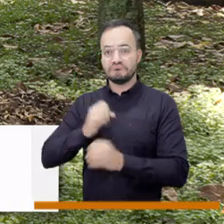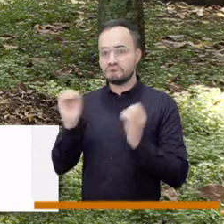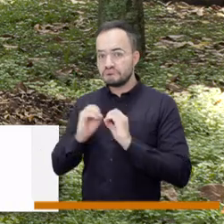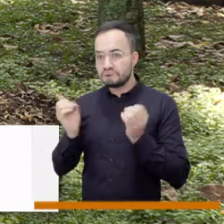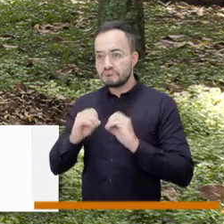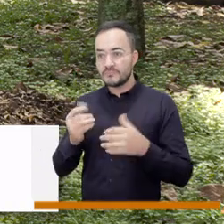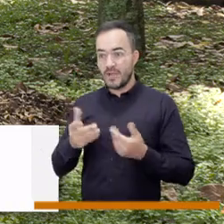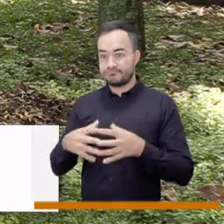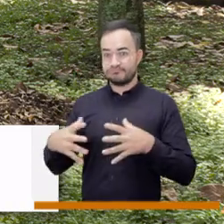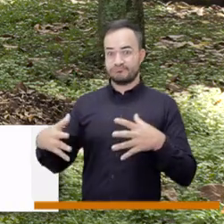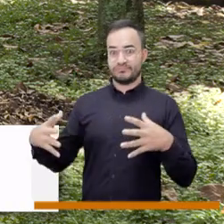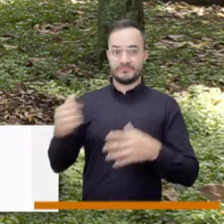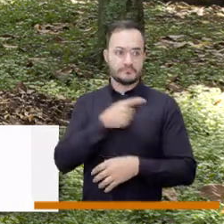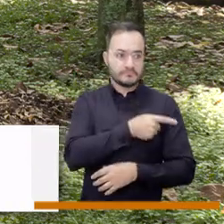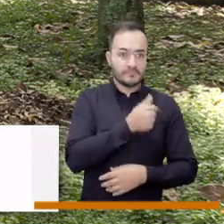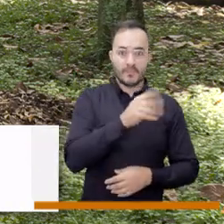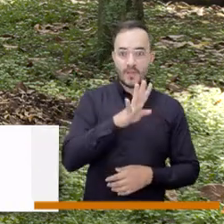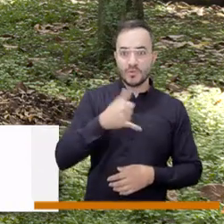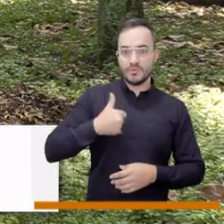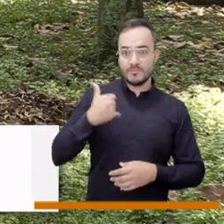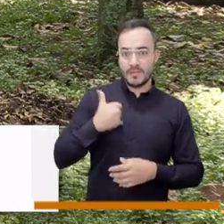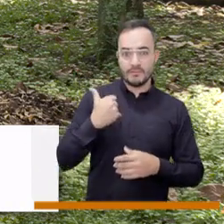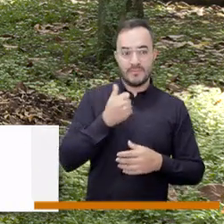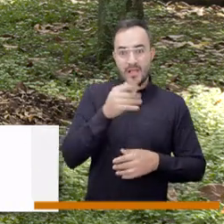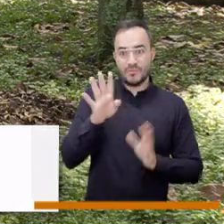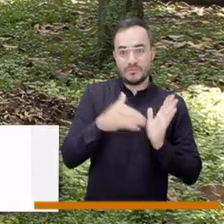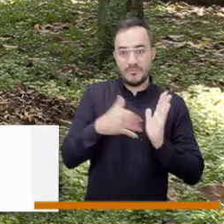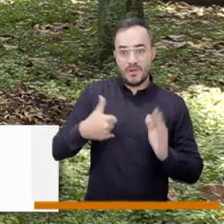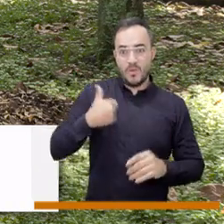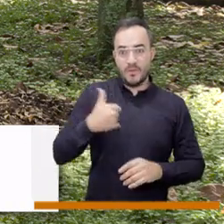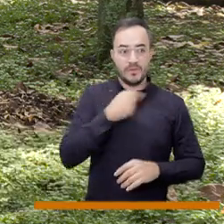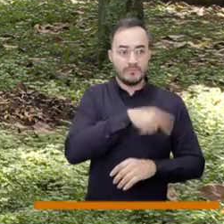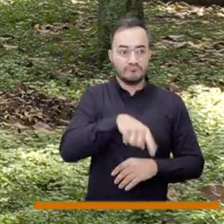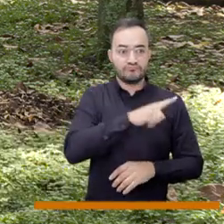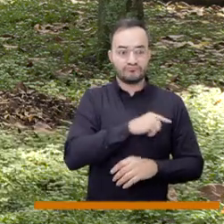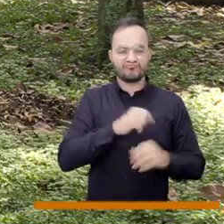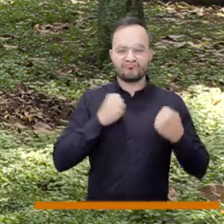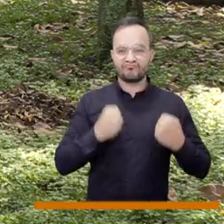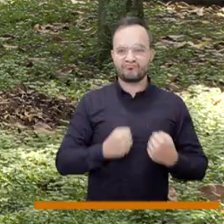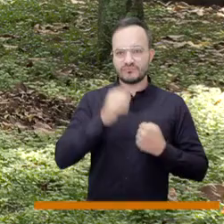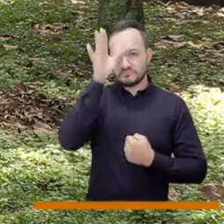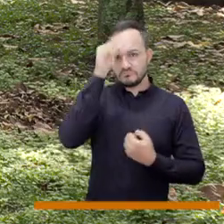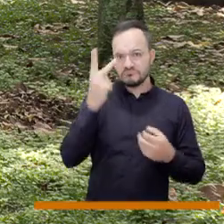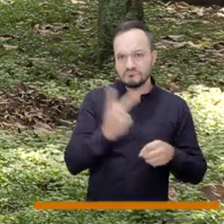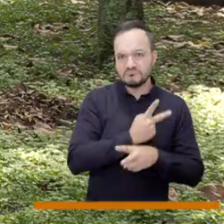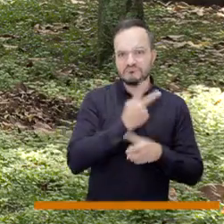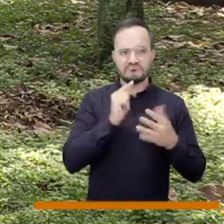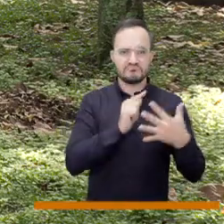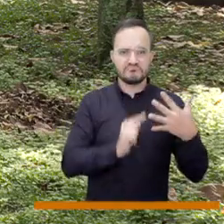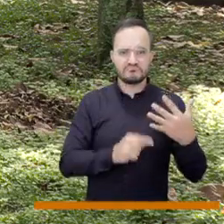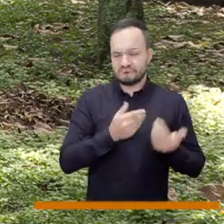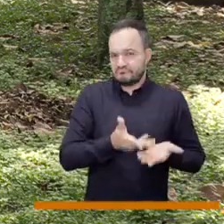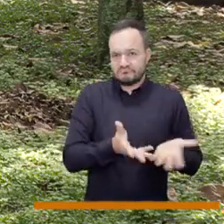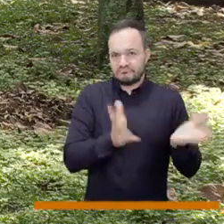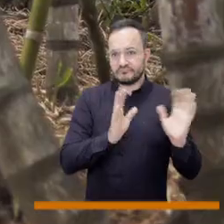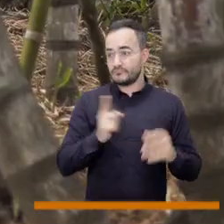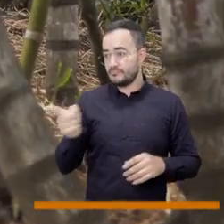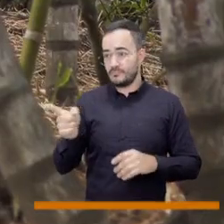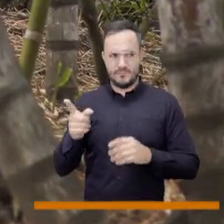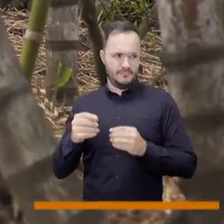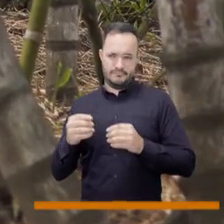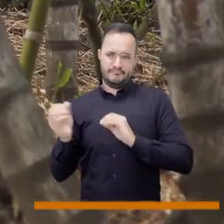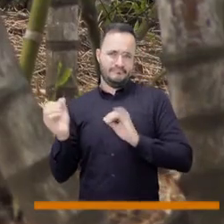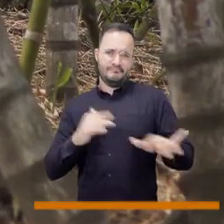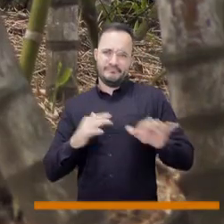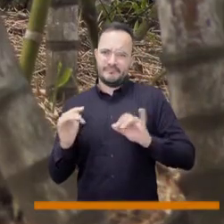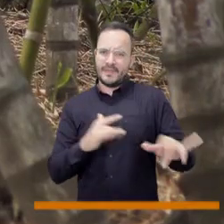trabajan y hay una estructura organizada con 14.000 jóvenes en estas filas, pues estamos viendo que esta realidad implica que ellos pueden